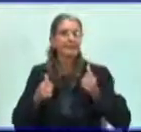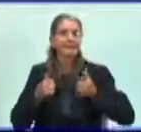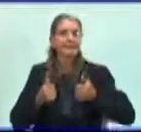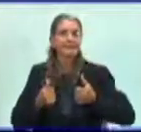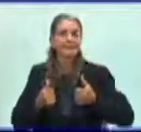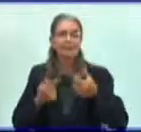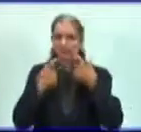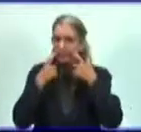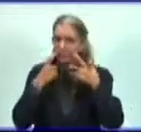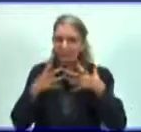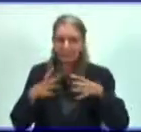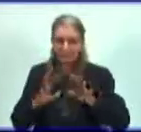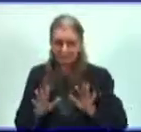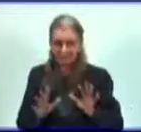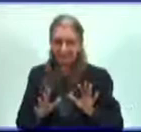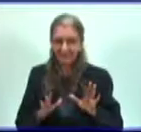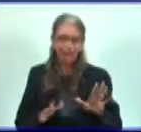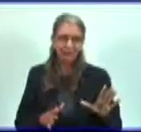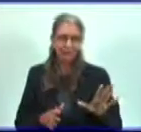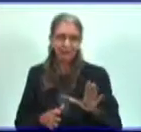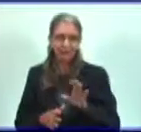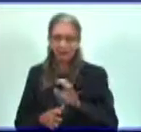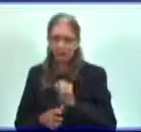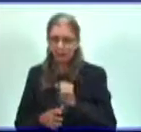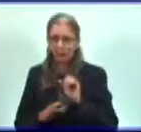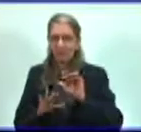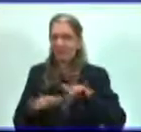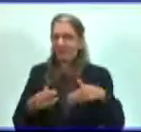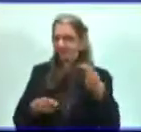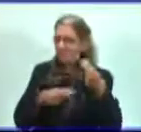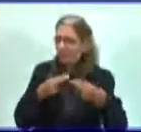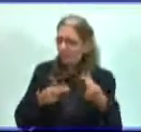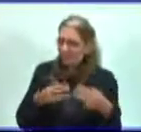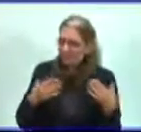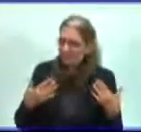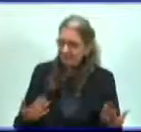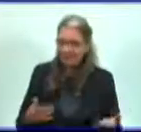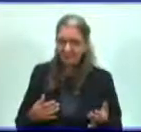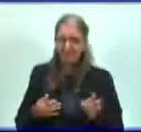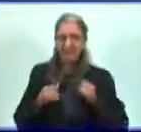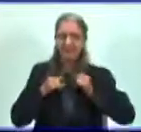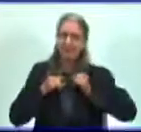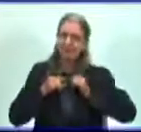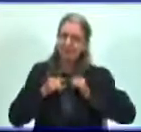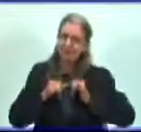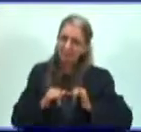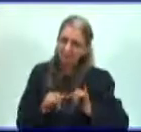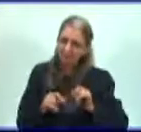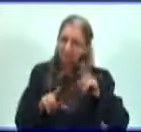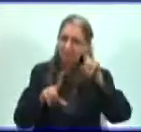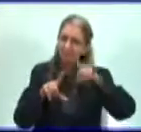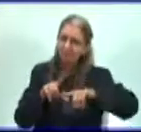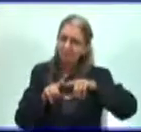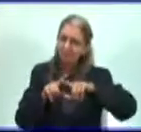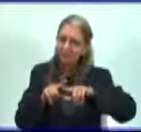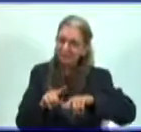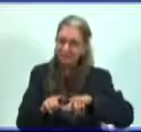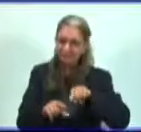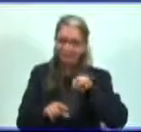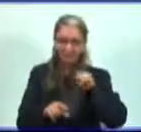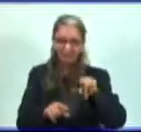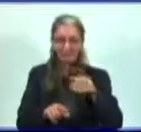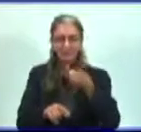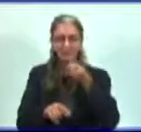espacios van a estar dirigidos a orientaciones, a orientaciones de contenido que te van a